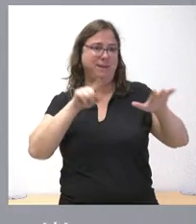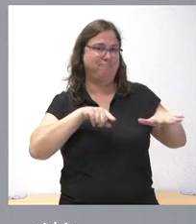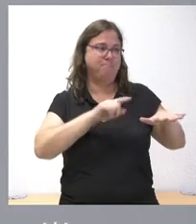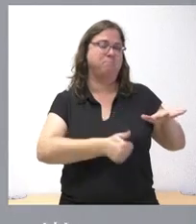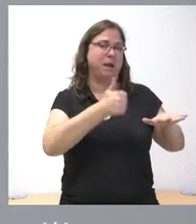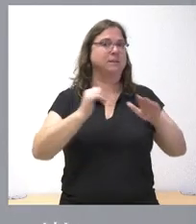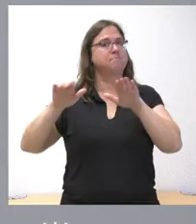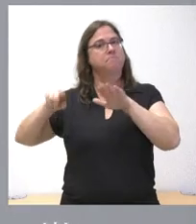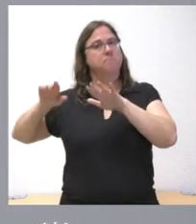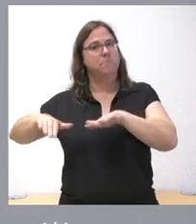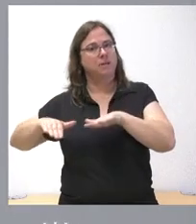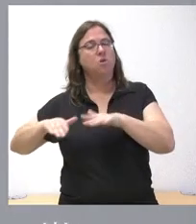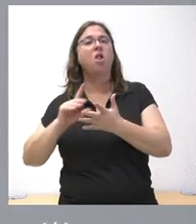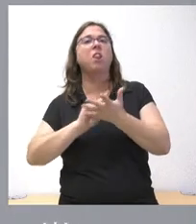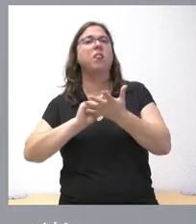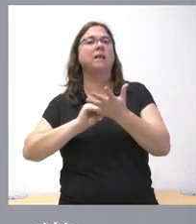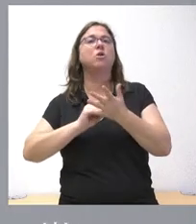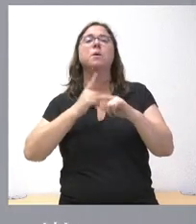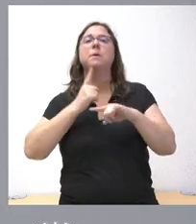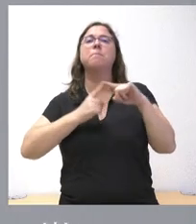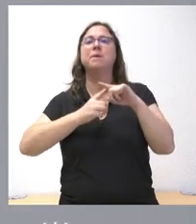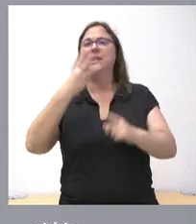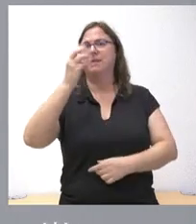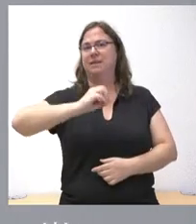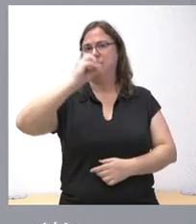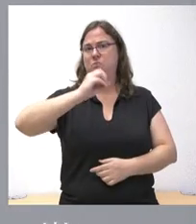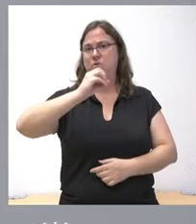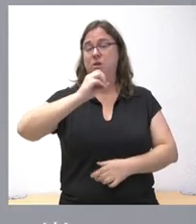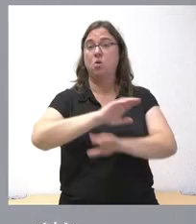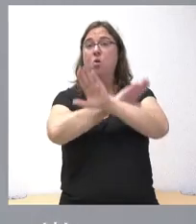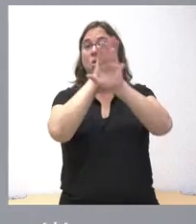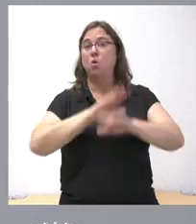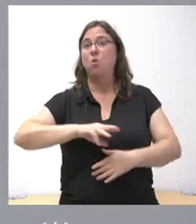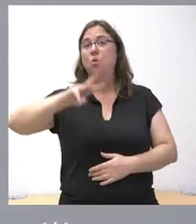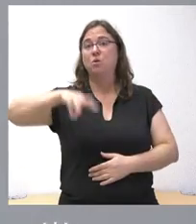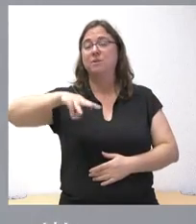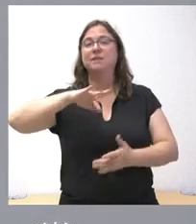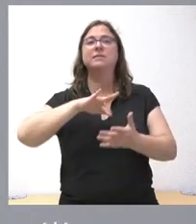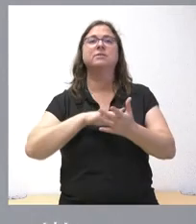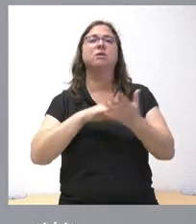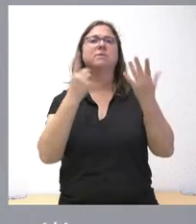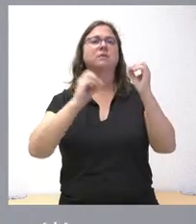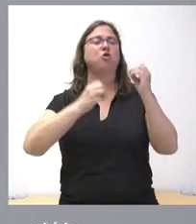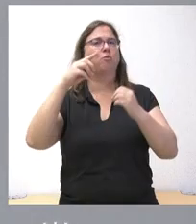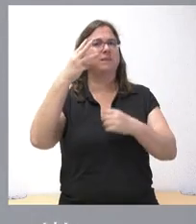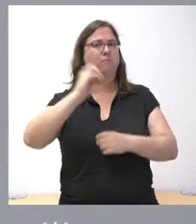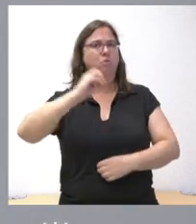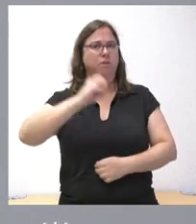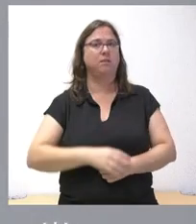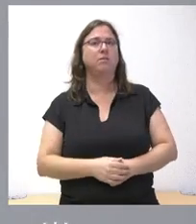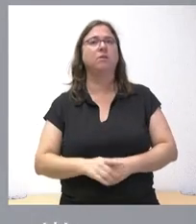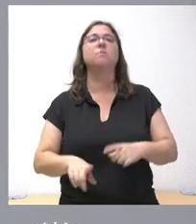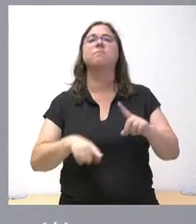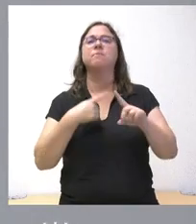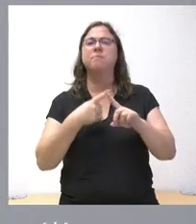El dato se refleja. La media sería el 3%, pero en el último trimestre alcanzamos el 3,6%. Pero también es verdad que estimamos un crecimiento